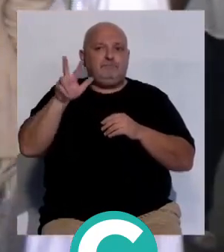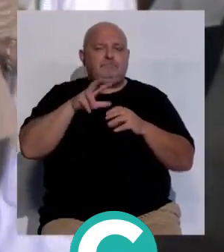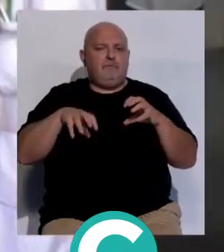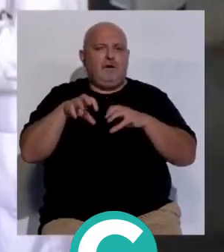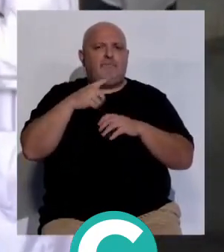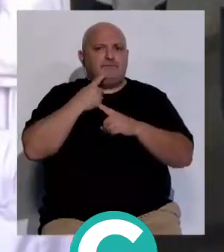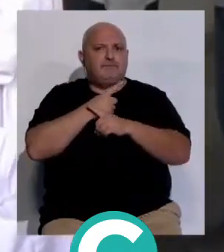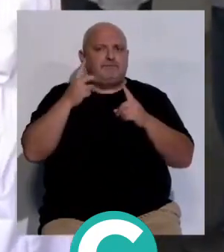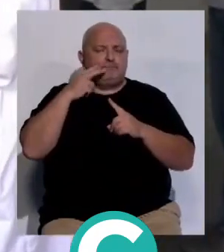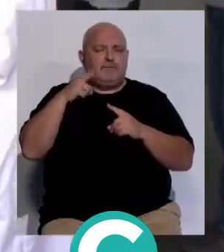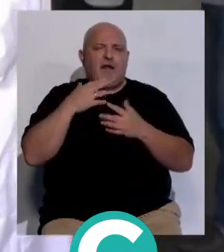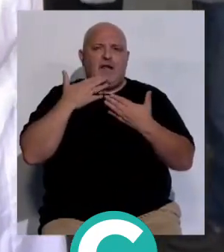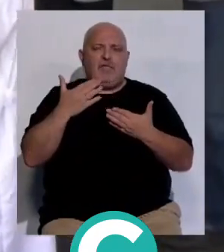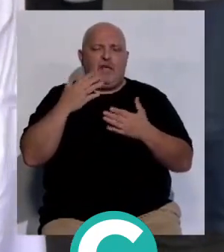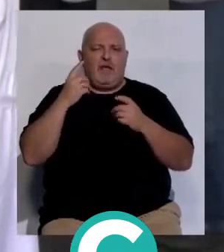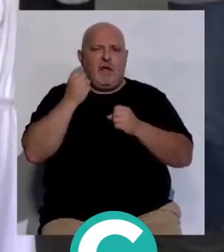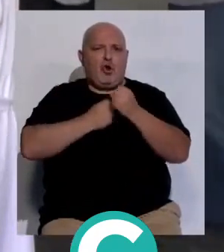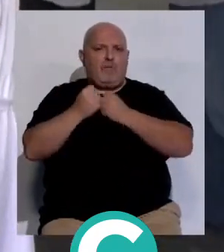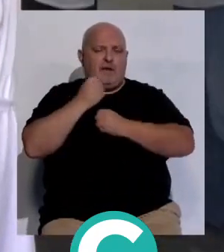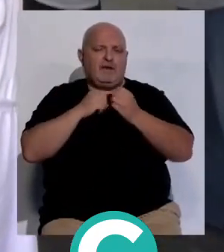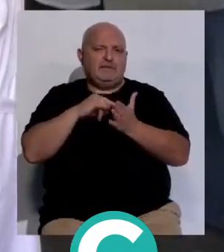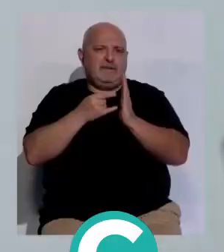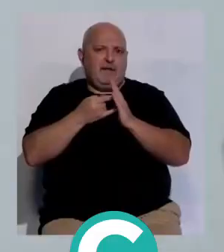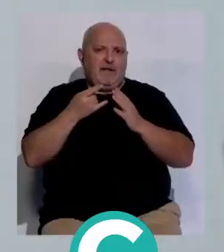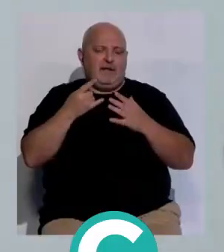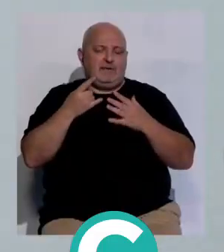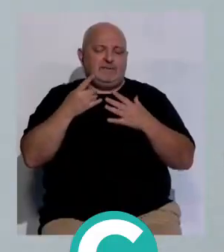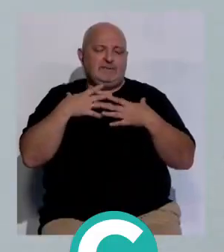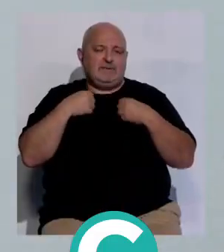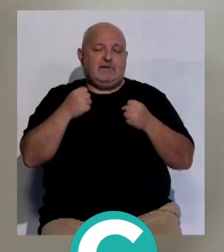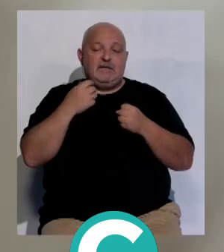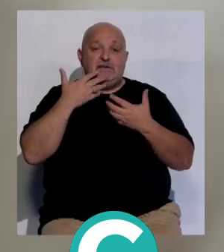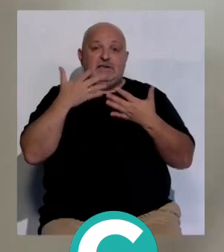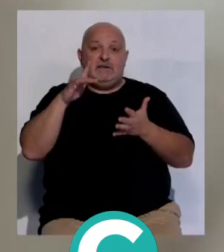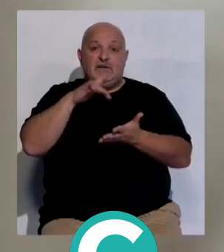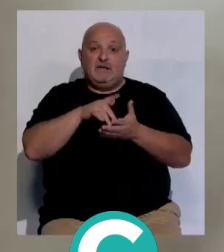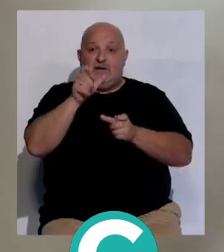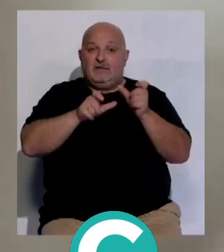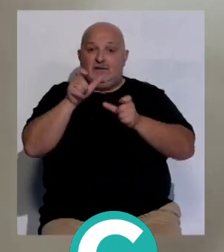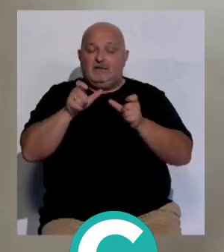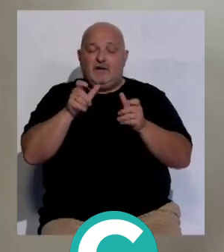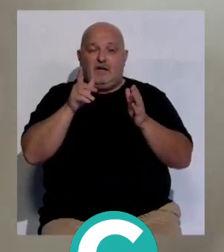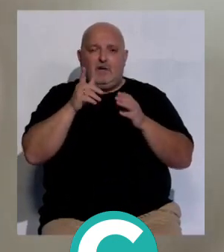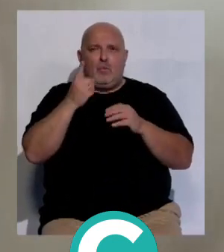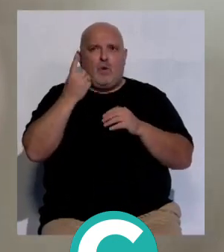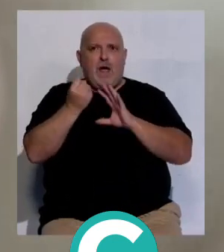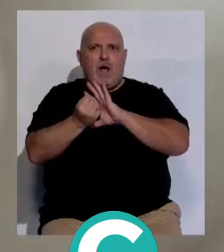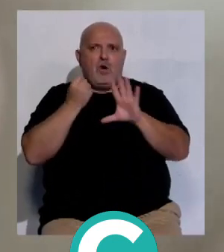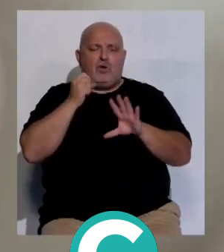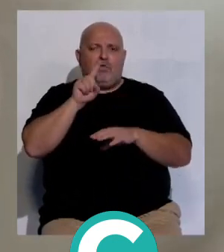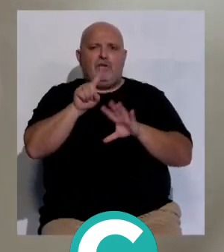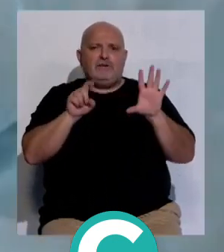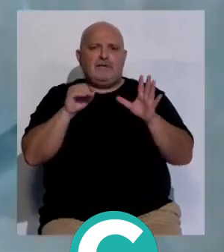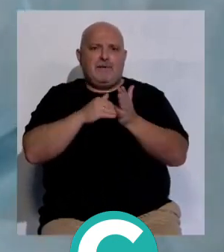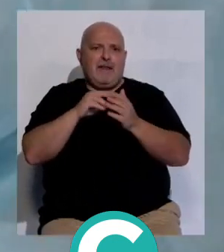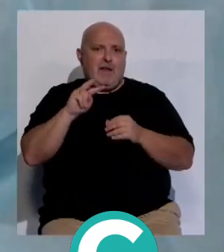trasplantes ha reconocido la repercusión económica para el sistema sanitario ya que por cada tratamiento a paciente intervenido hay un ahorro de 160